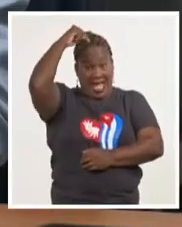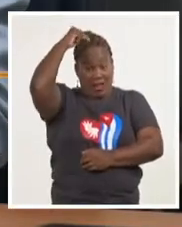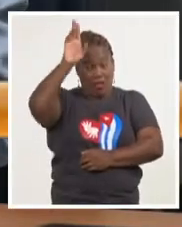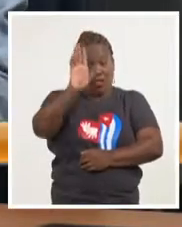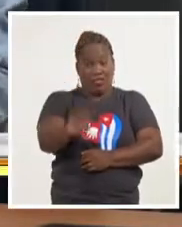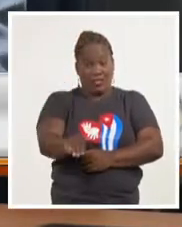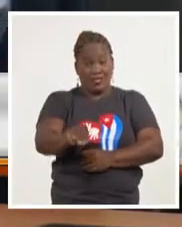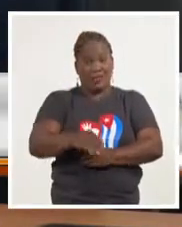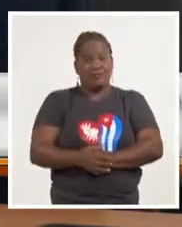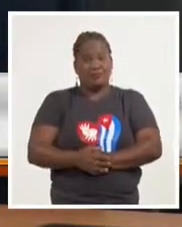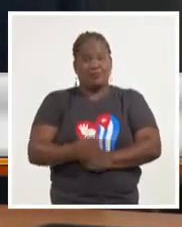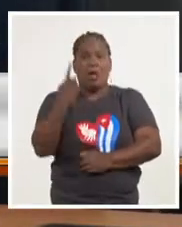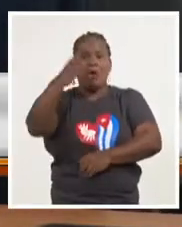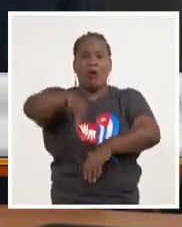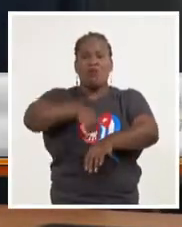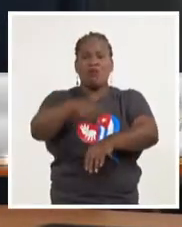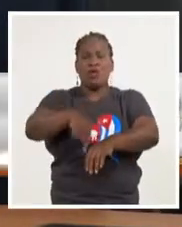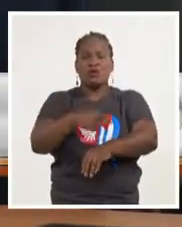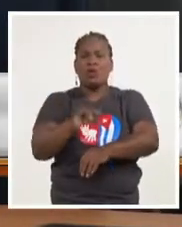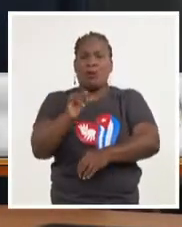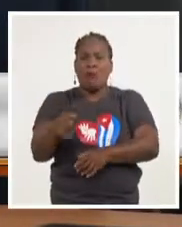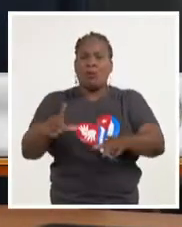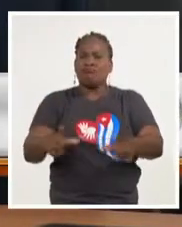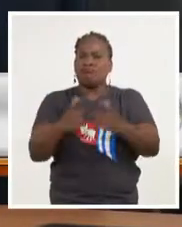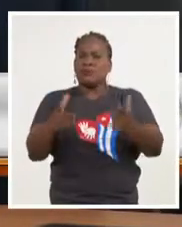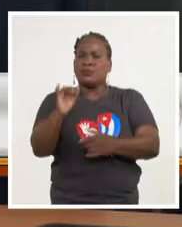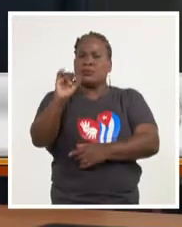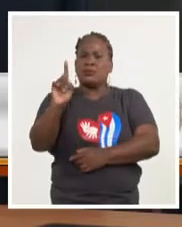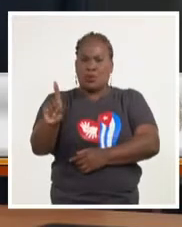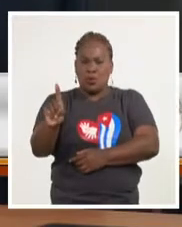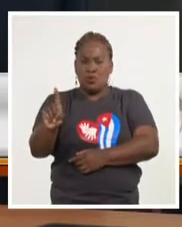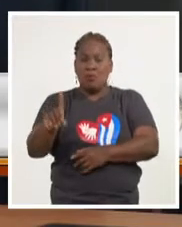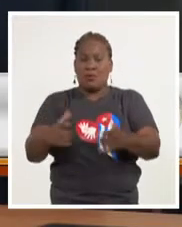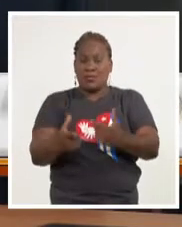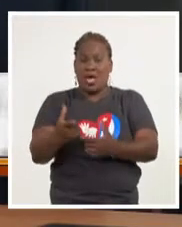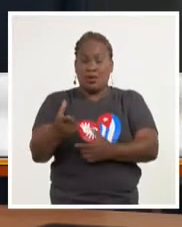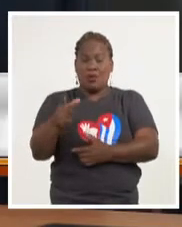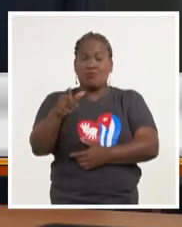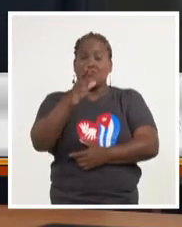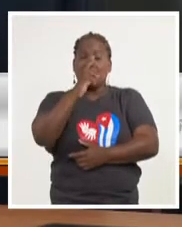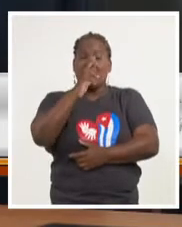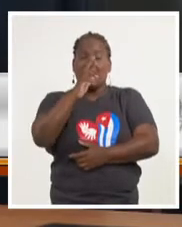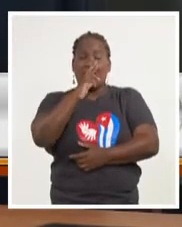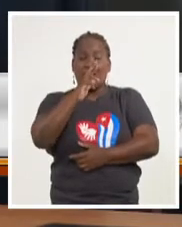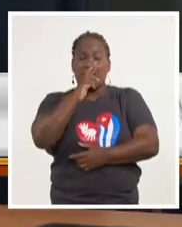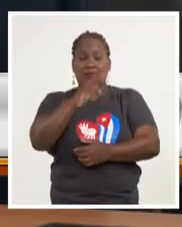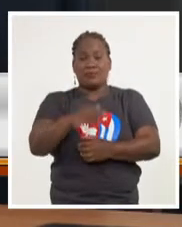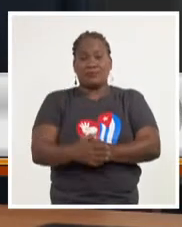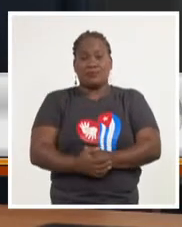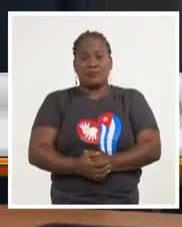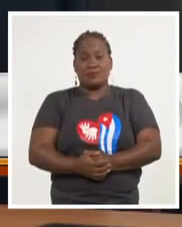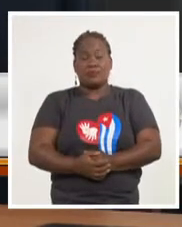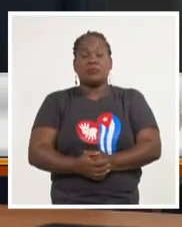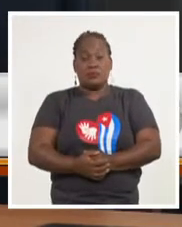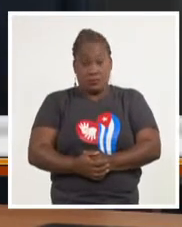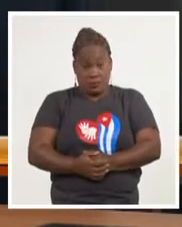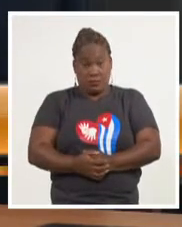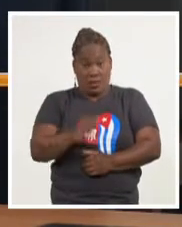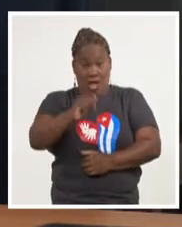prácticamente unas horas de conmemorar el 61 aniversario de los comités de defensa de la revolución y lo hacemos